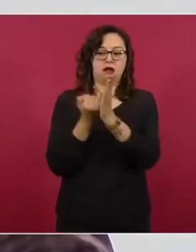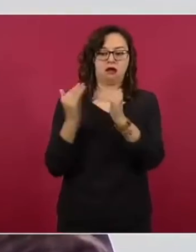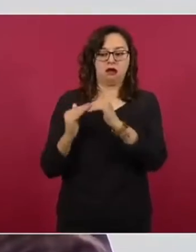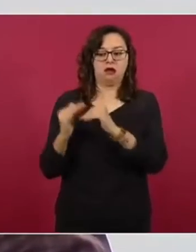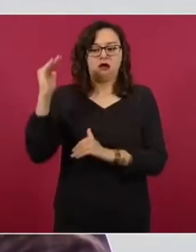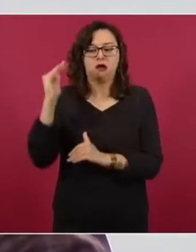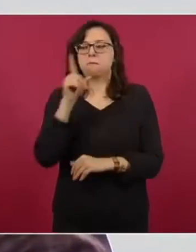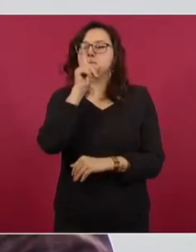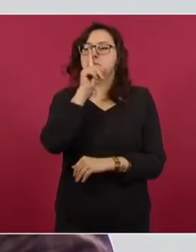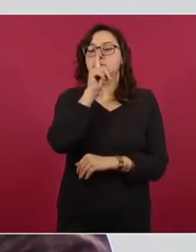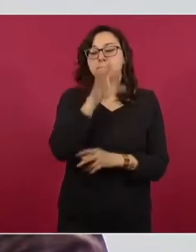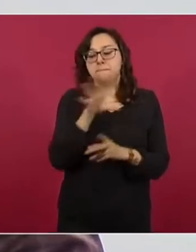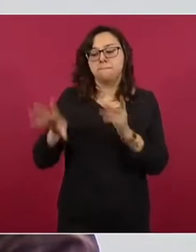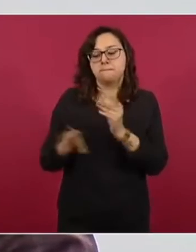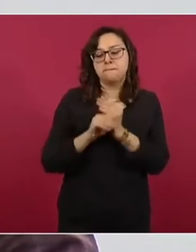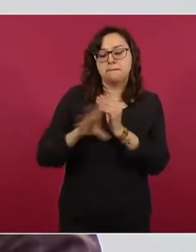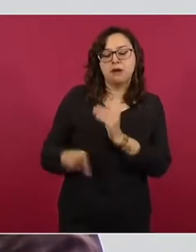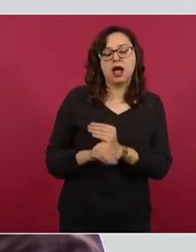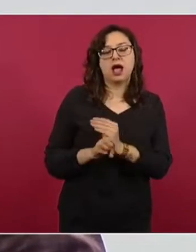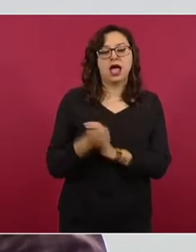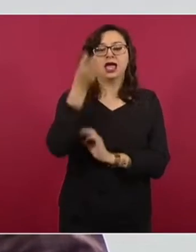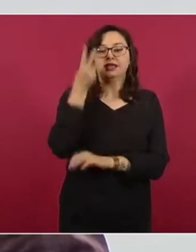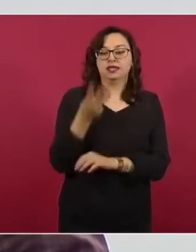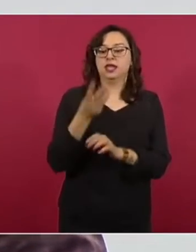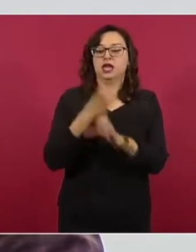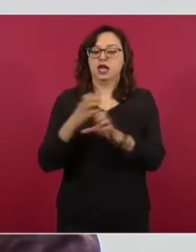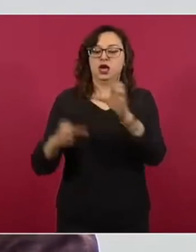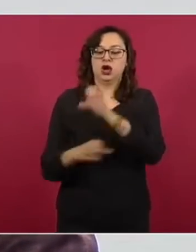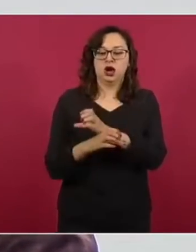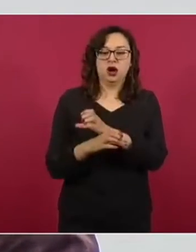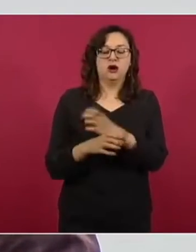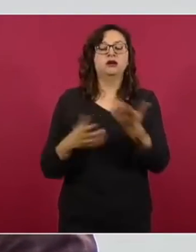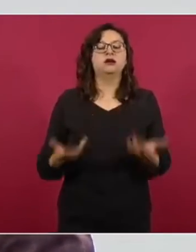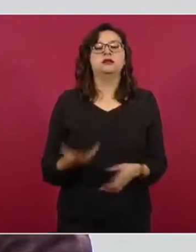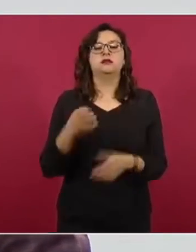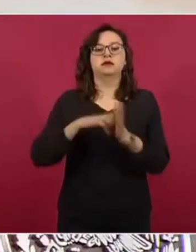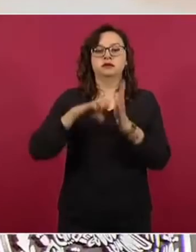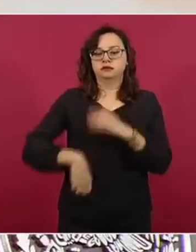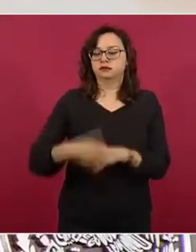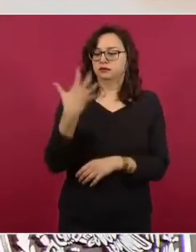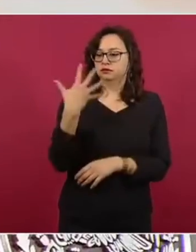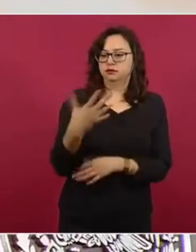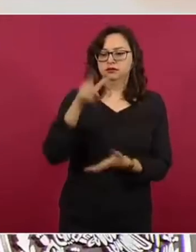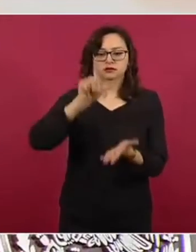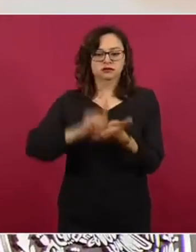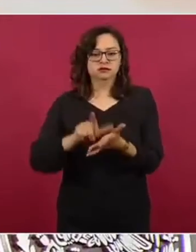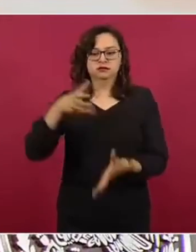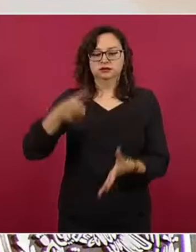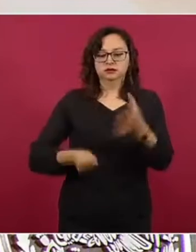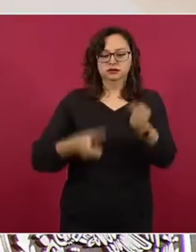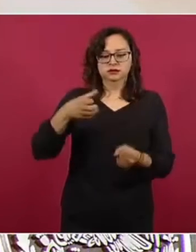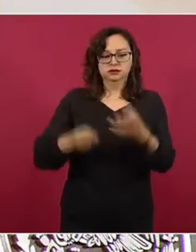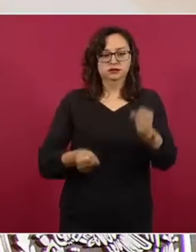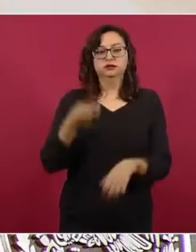hay. El tema principal es que se añadió a la despensa cinco litros de leche, se añadieron dos